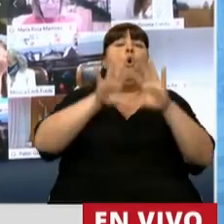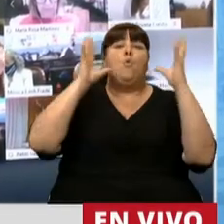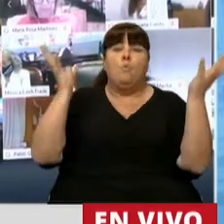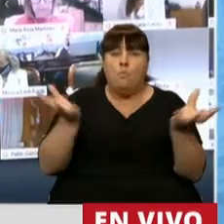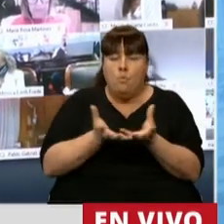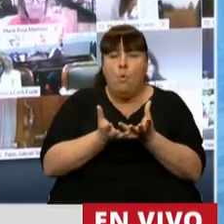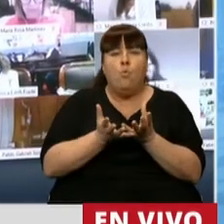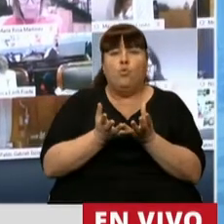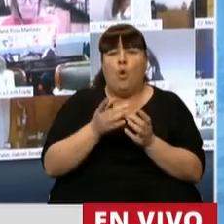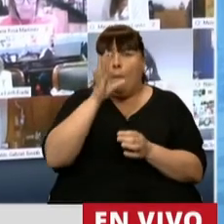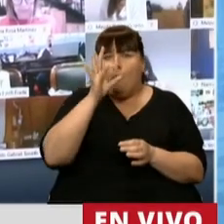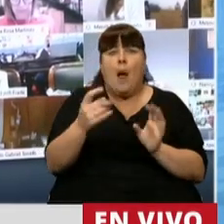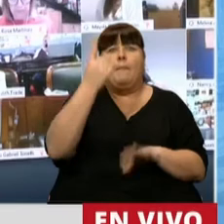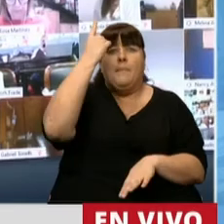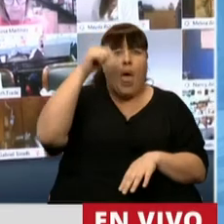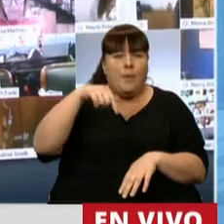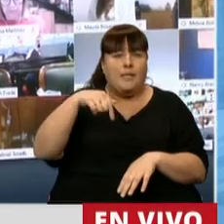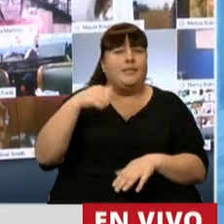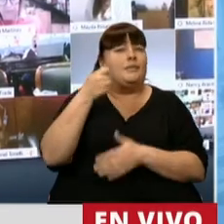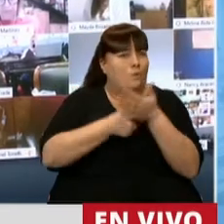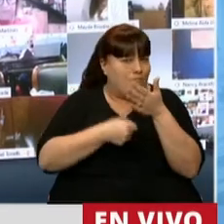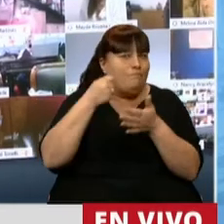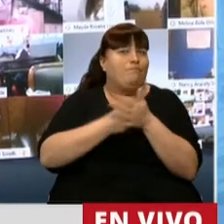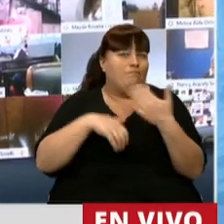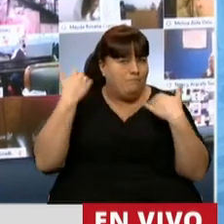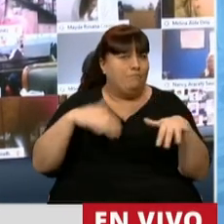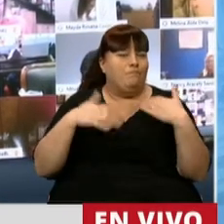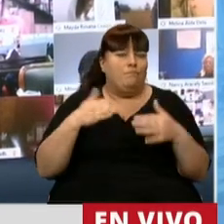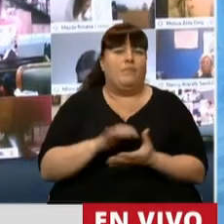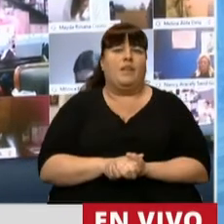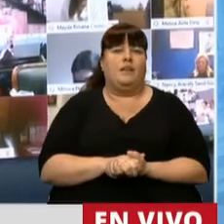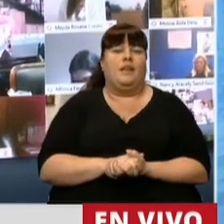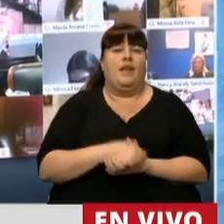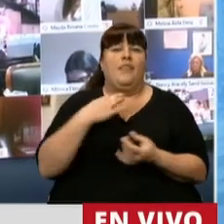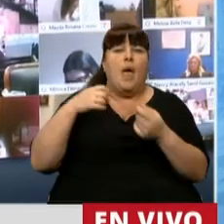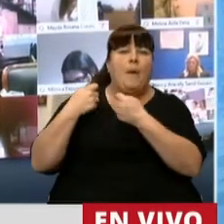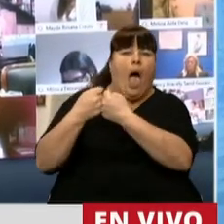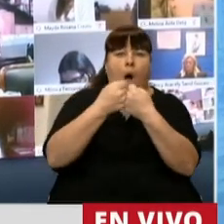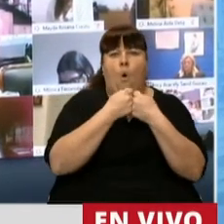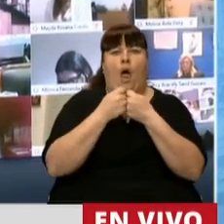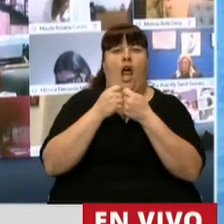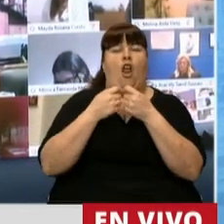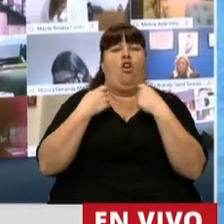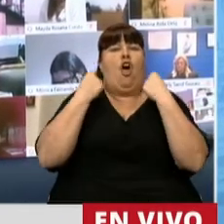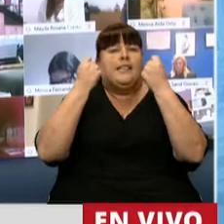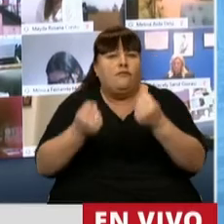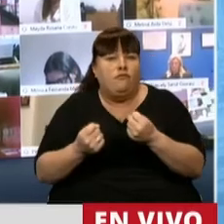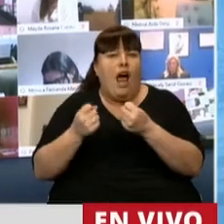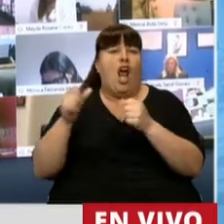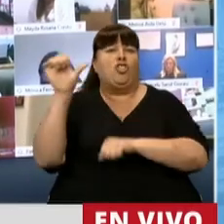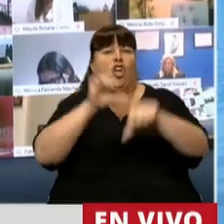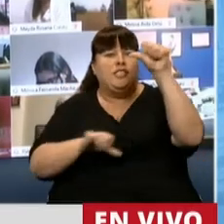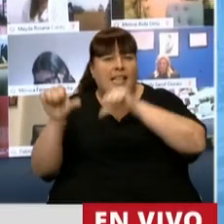tiene, como nunca, un desafío enorme de coordinar todos los esfuerzos